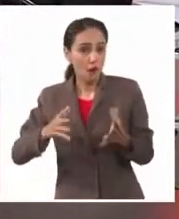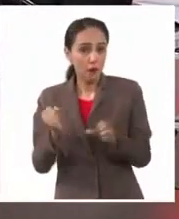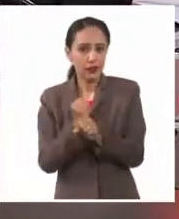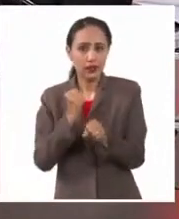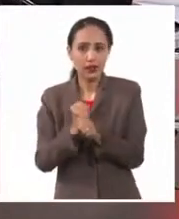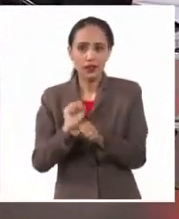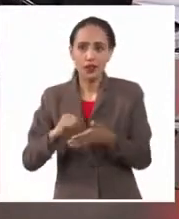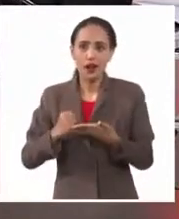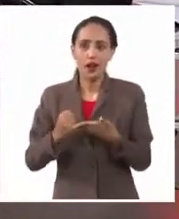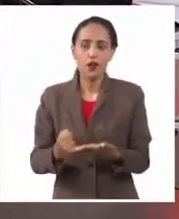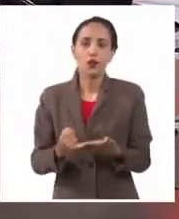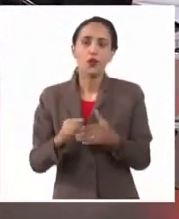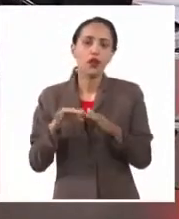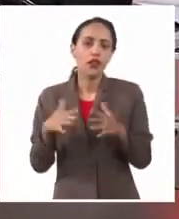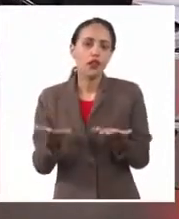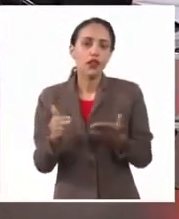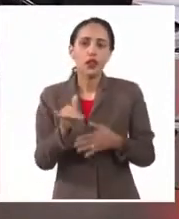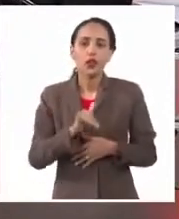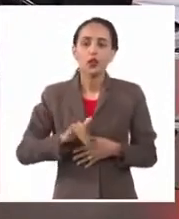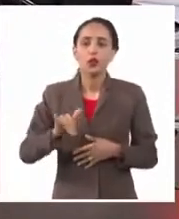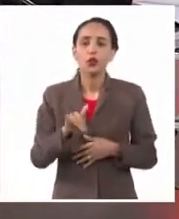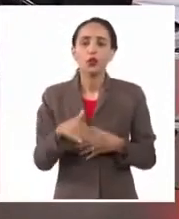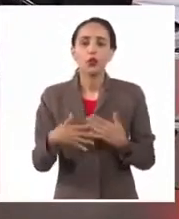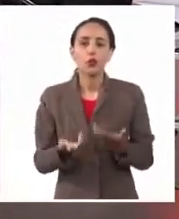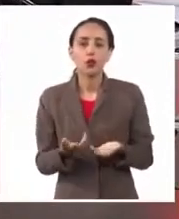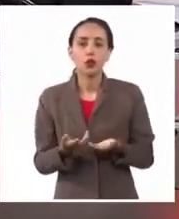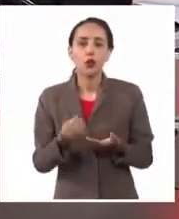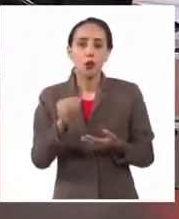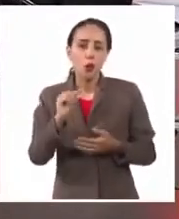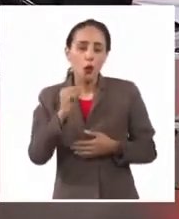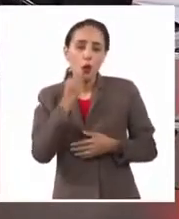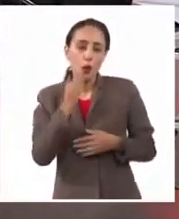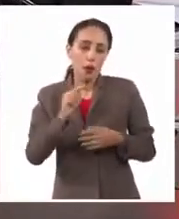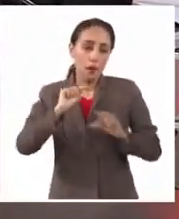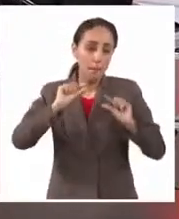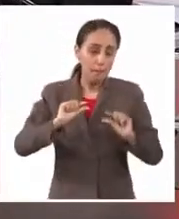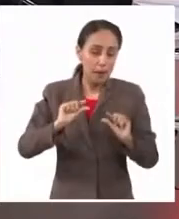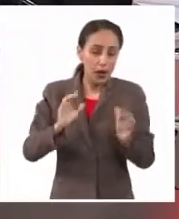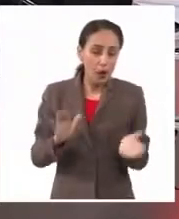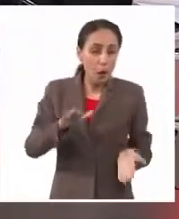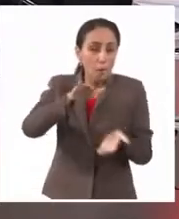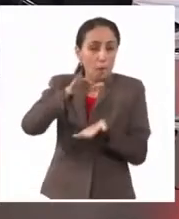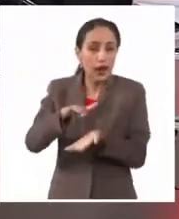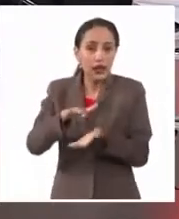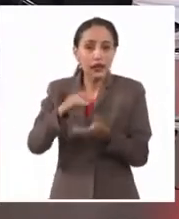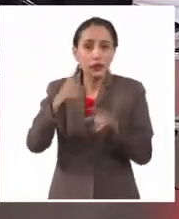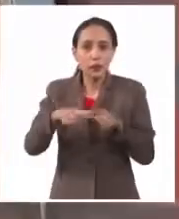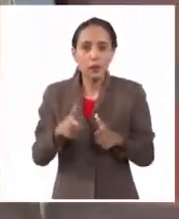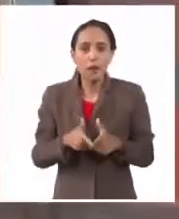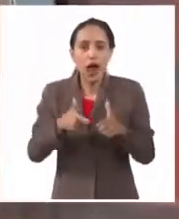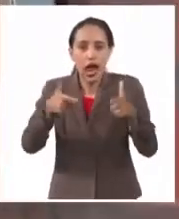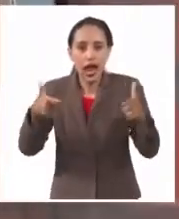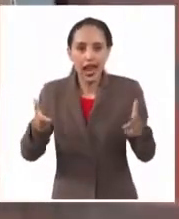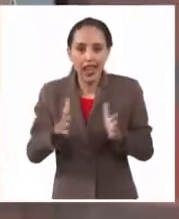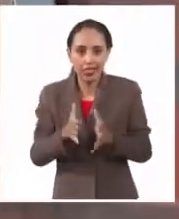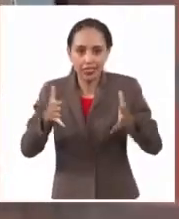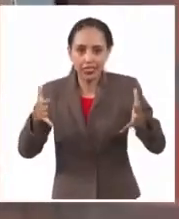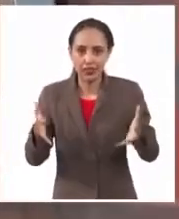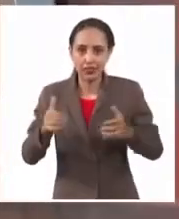ayuda en el ámbito de que, seguro, los paquetes serán un poco más, menos paquetes y más... Sí, un poco más grandes, un poco